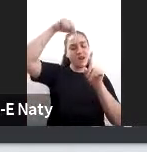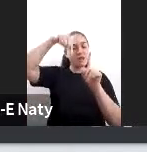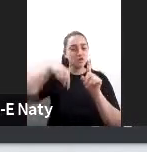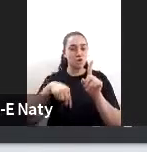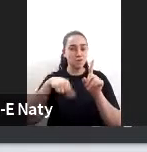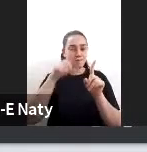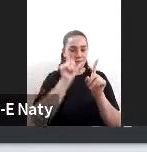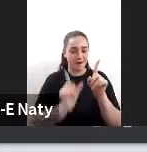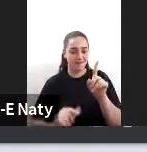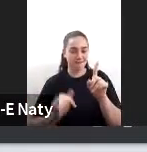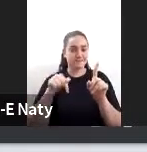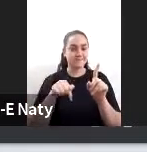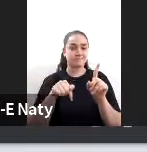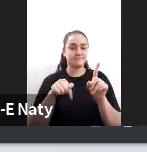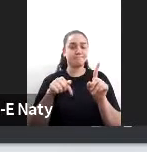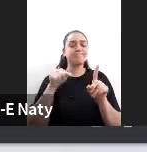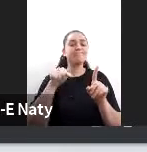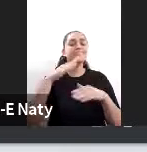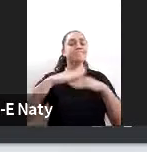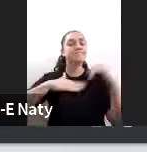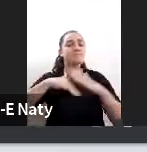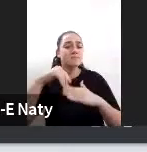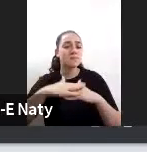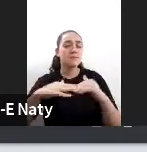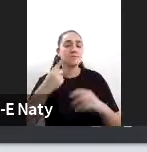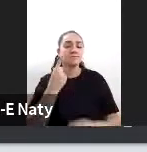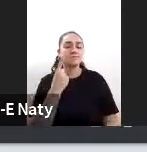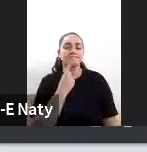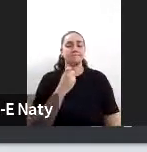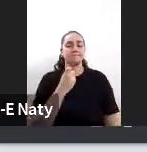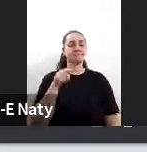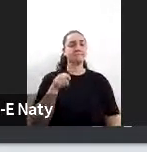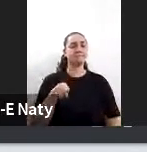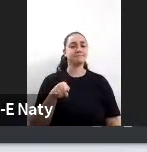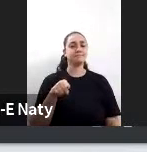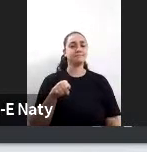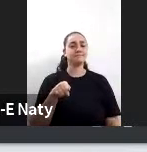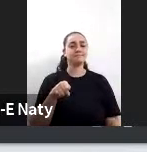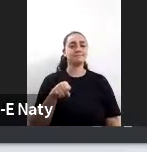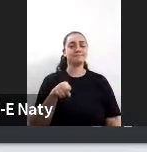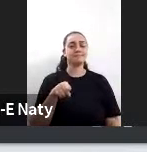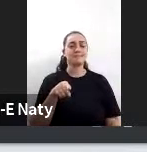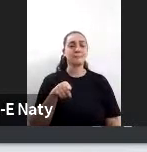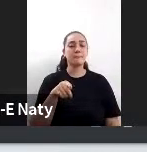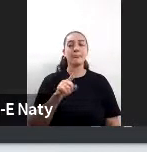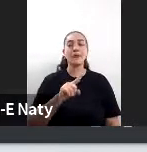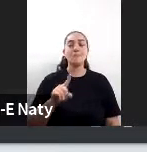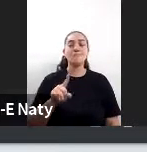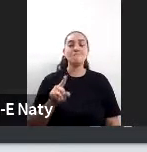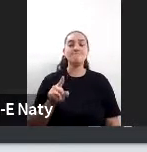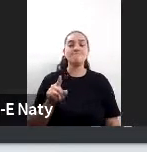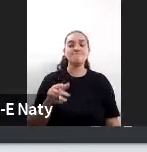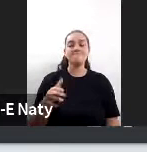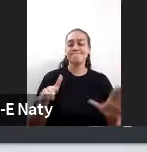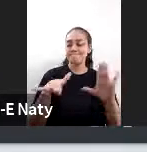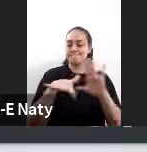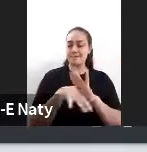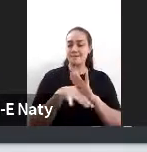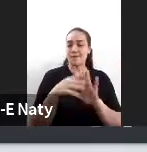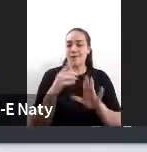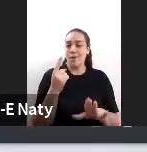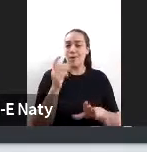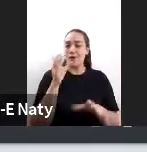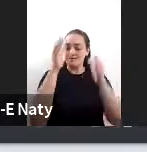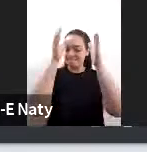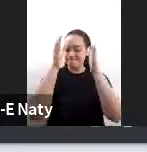ese backbone nos dimos cuenta de que no era suficiente una columna vertebral del norte